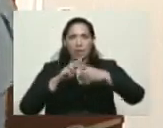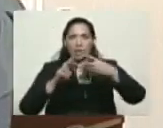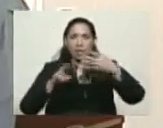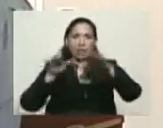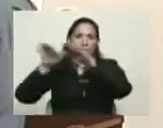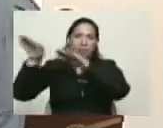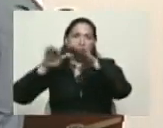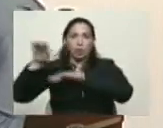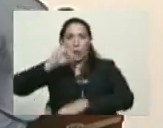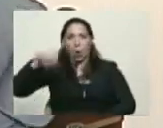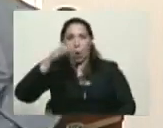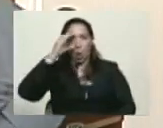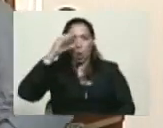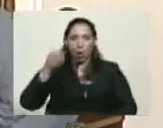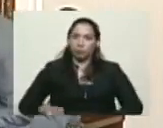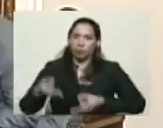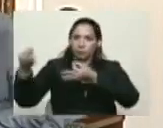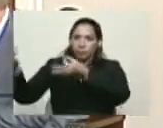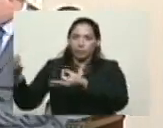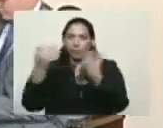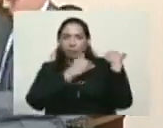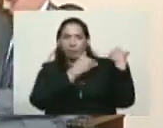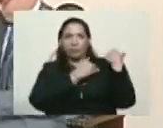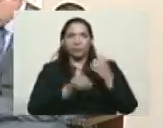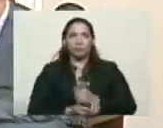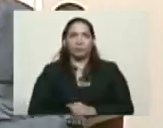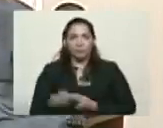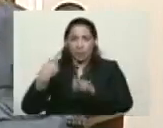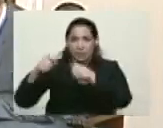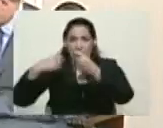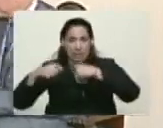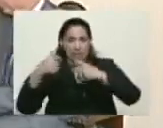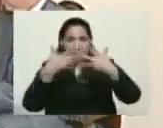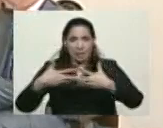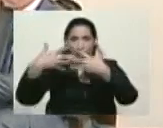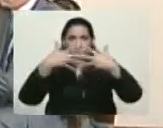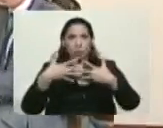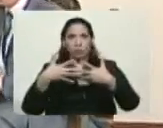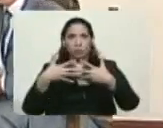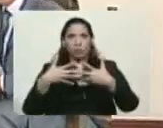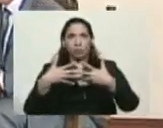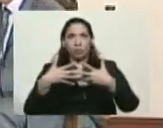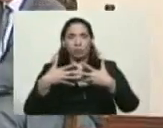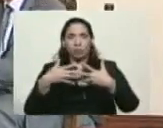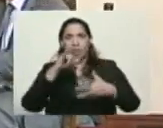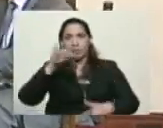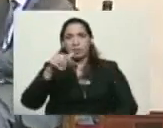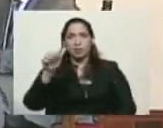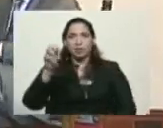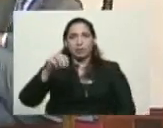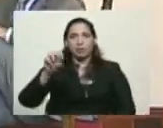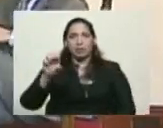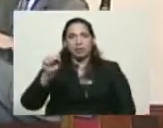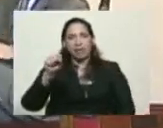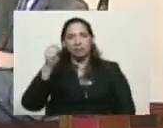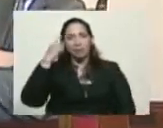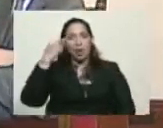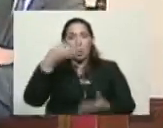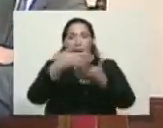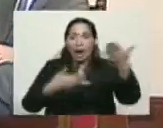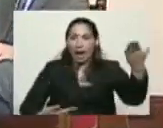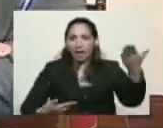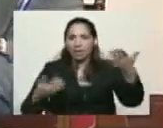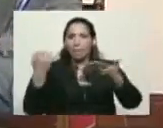Jorge Arreaza, entrega al encargado de negocios de Estados Unidos, James Storen, una carta de protesta. Esto